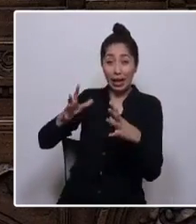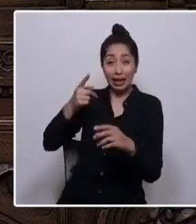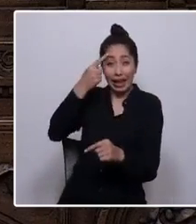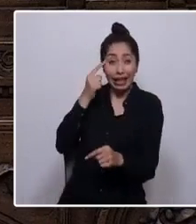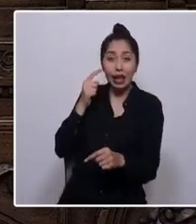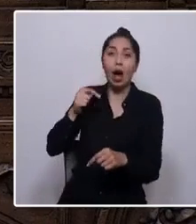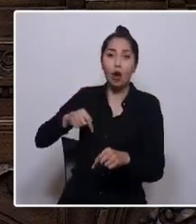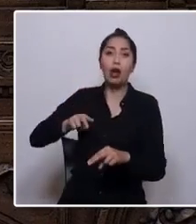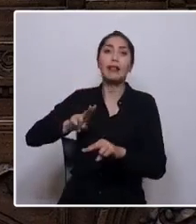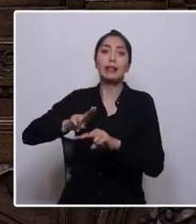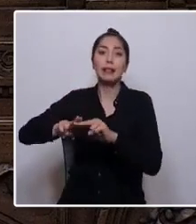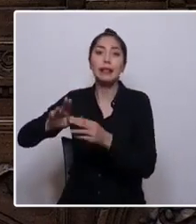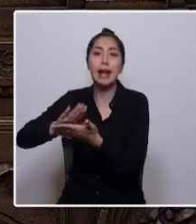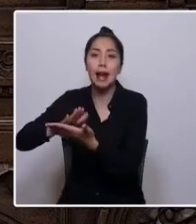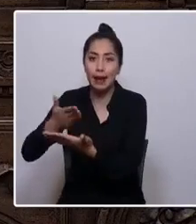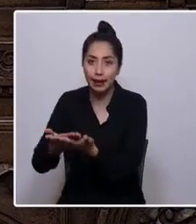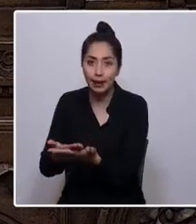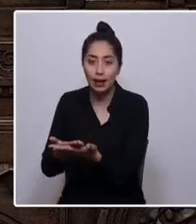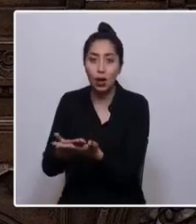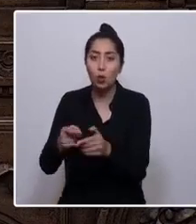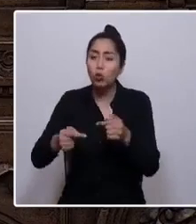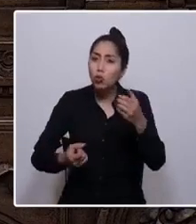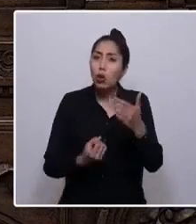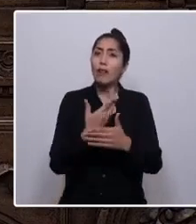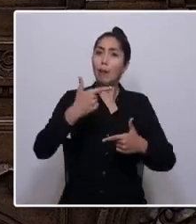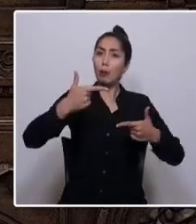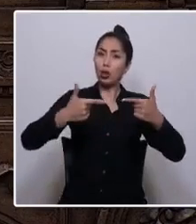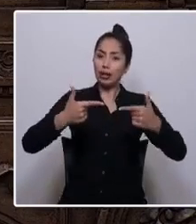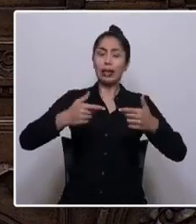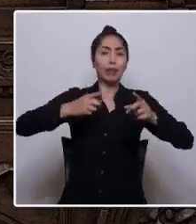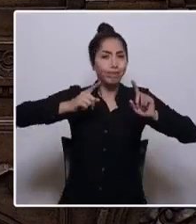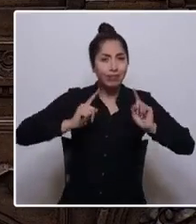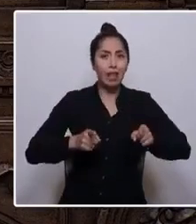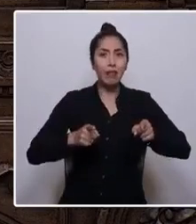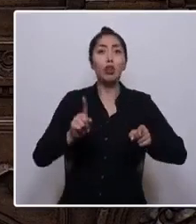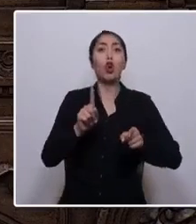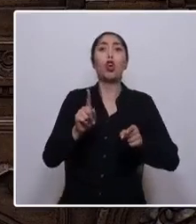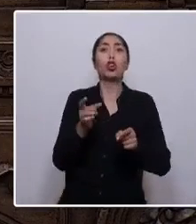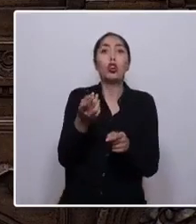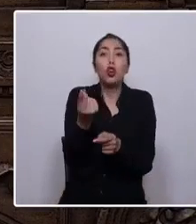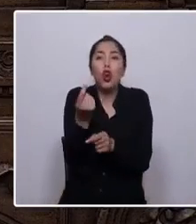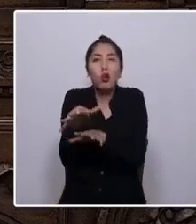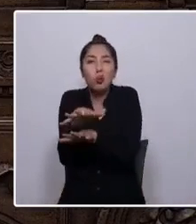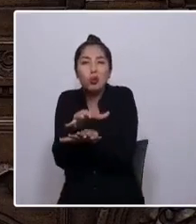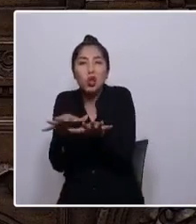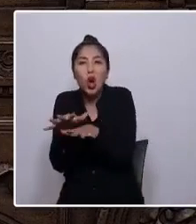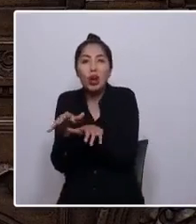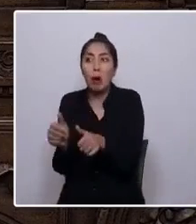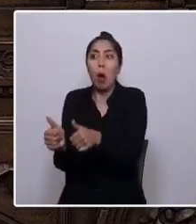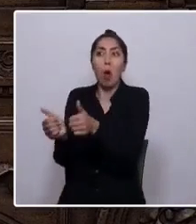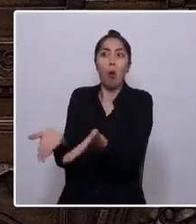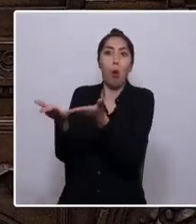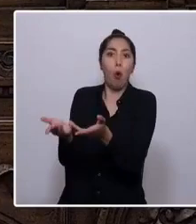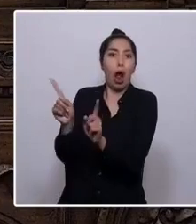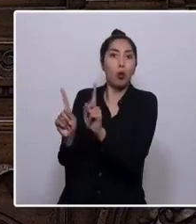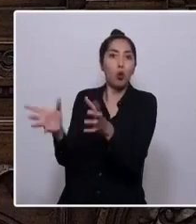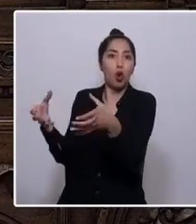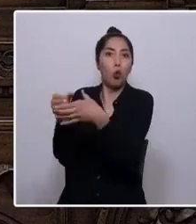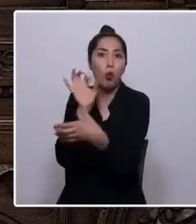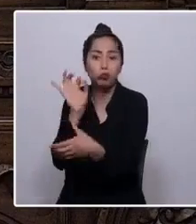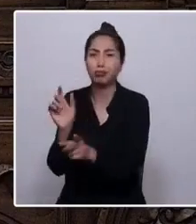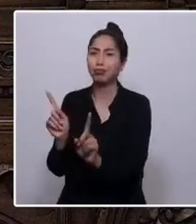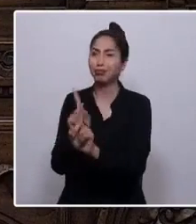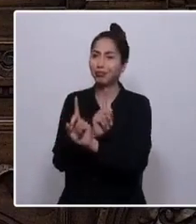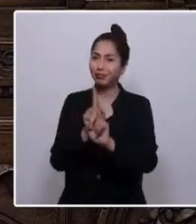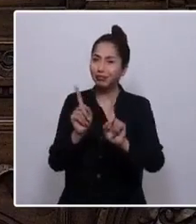Una nueva política es imperativa, no como sitial de privilegios y corrupción, ni siquiera sólo como el quehacer de